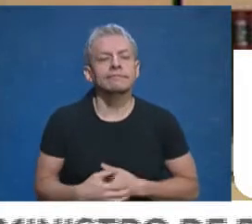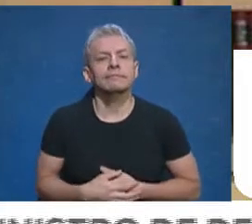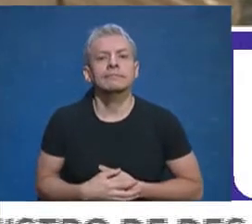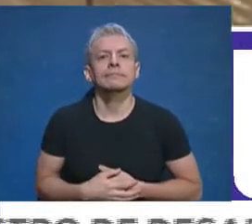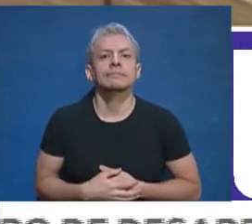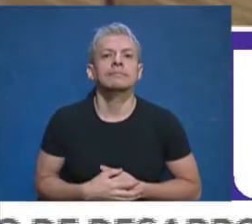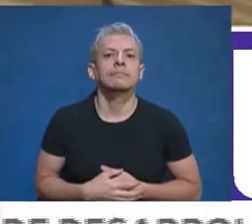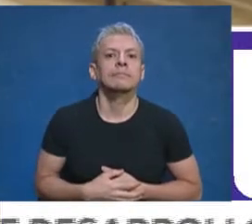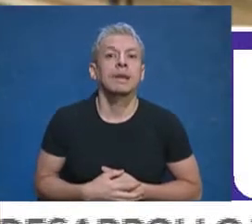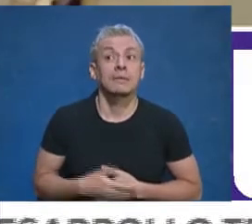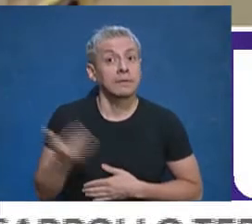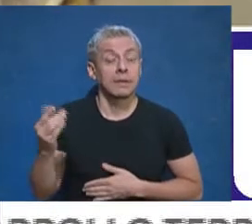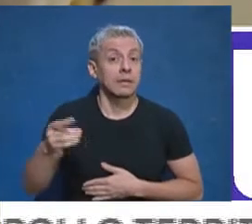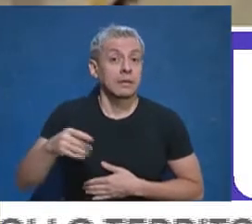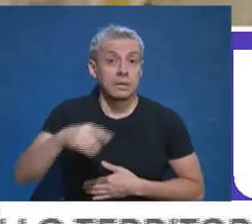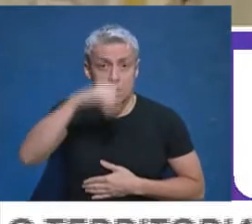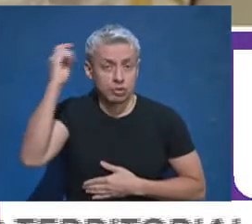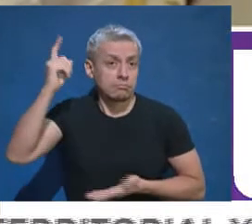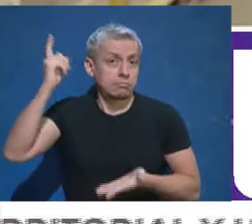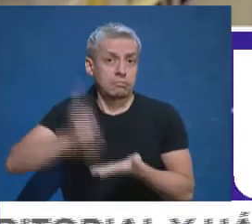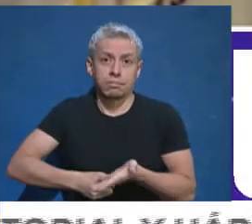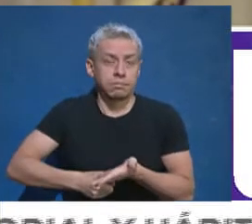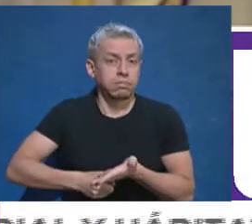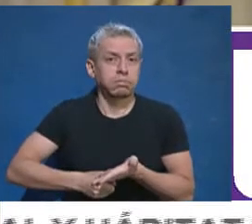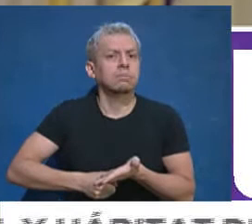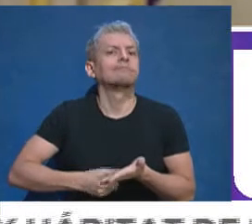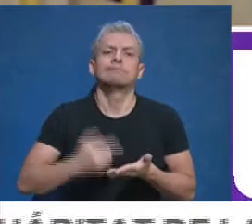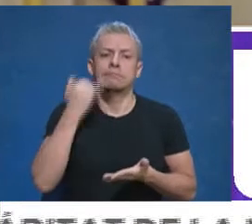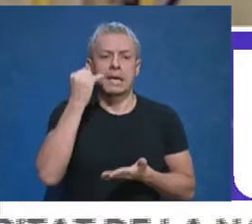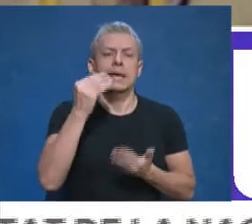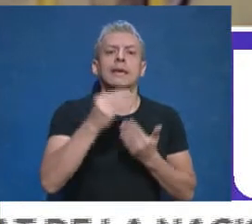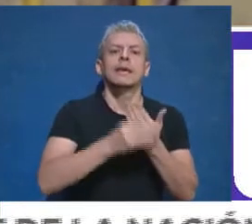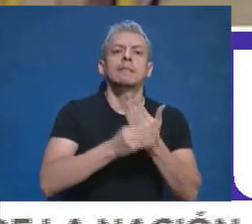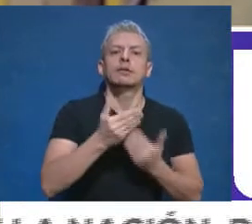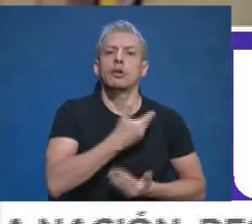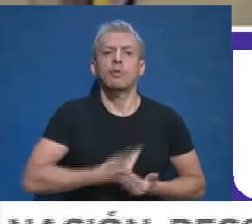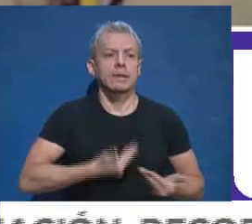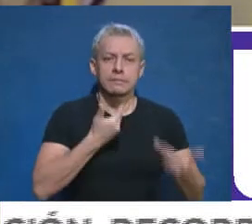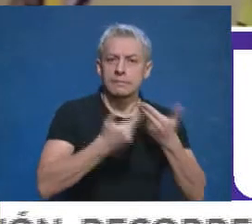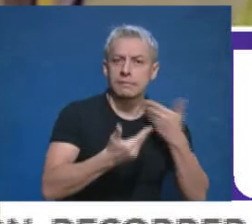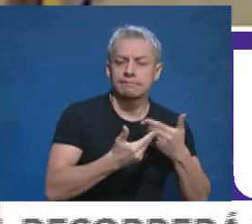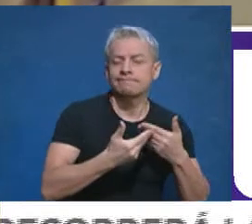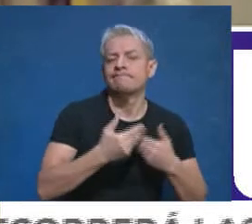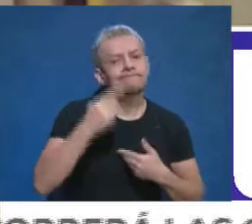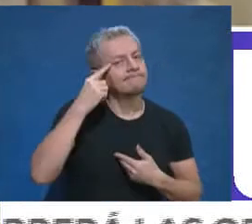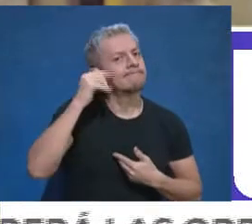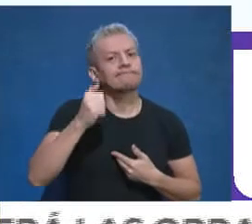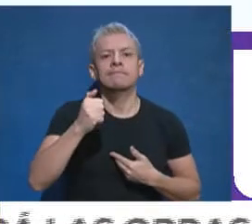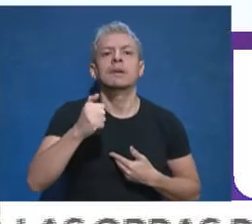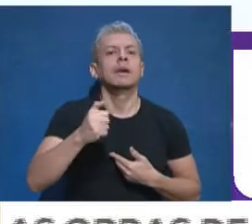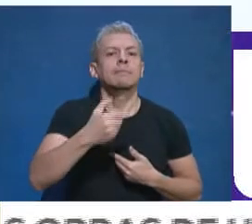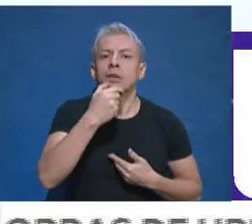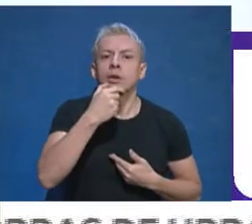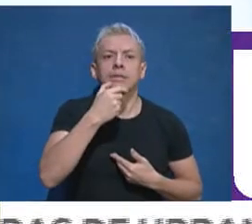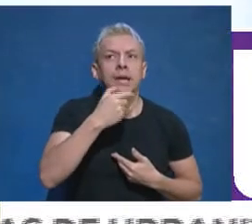desde que se publicó el decreto con el Ministro de Gobierno y estamos convencidos de que Mendoza tiene que acudir a la Corte de la Nación